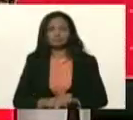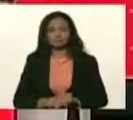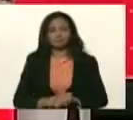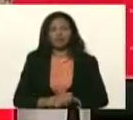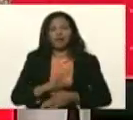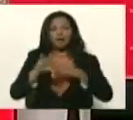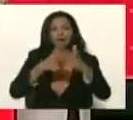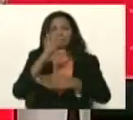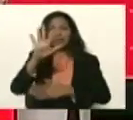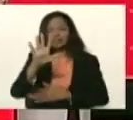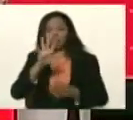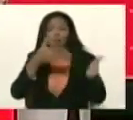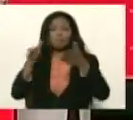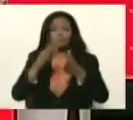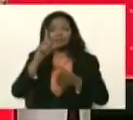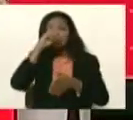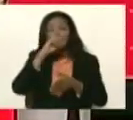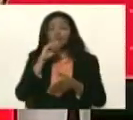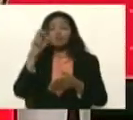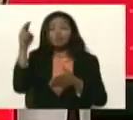5 de marzo, año 2013,